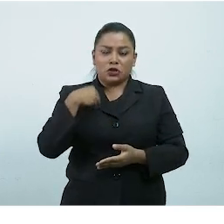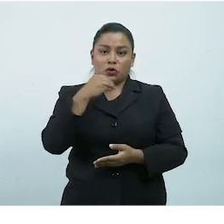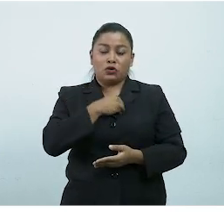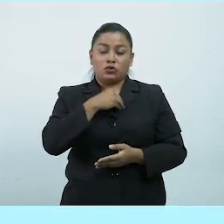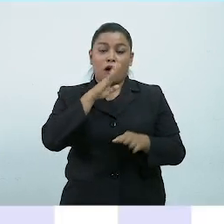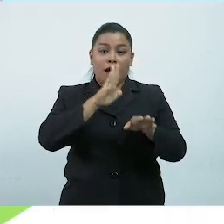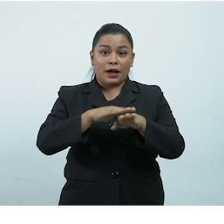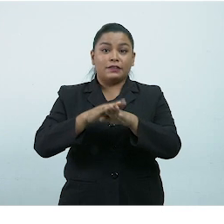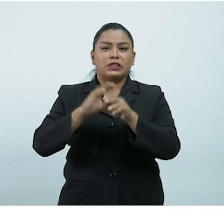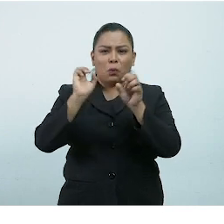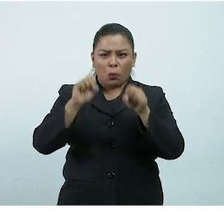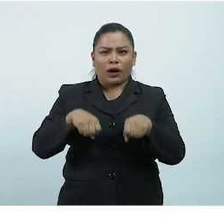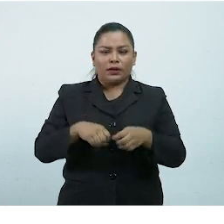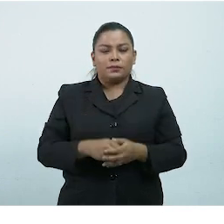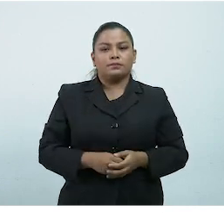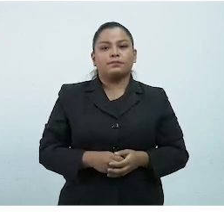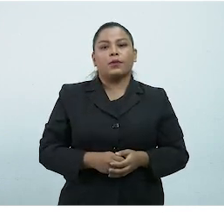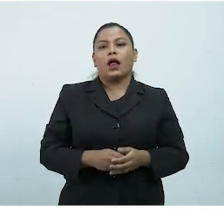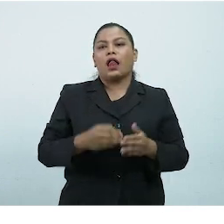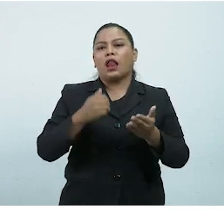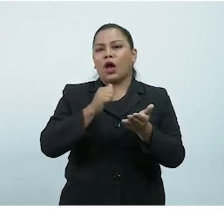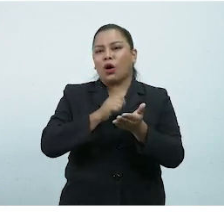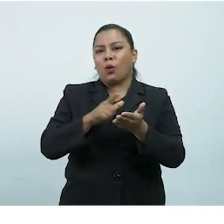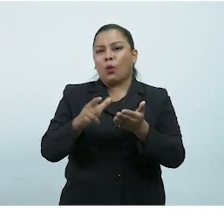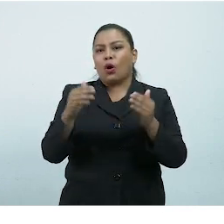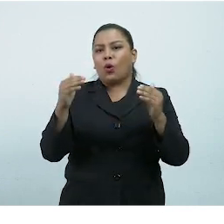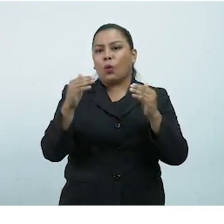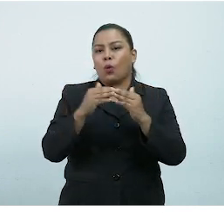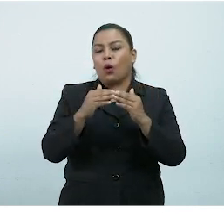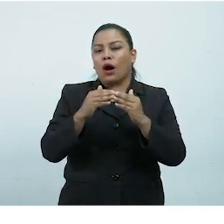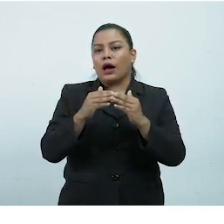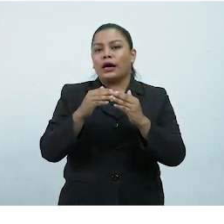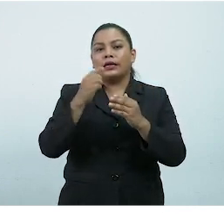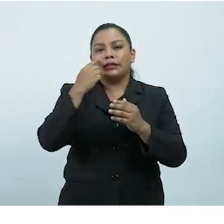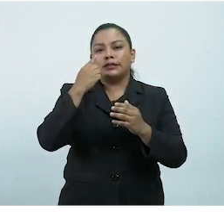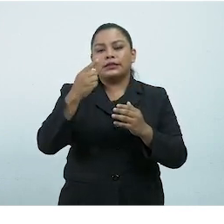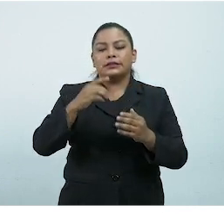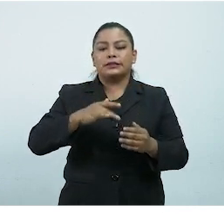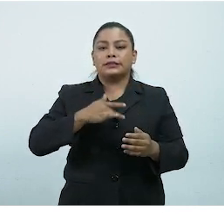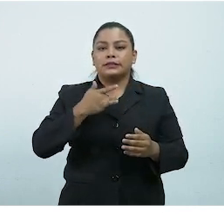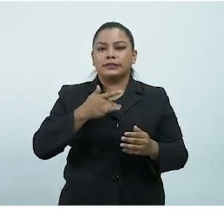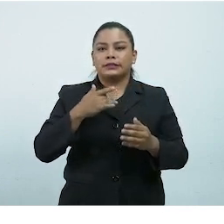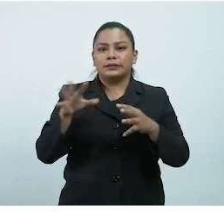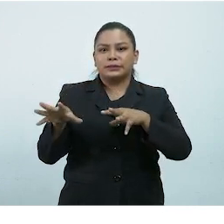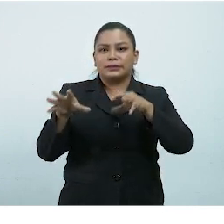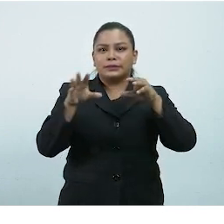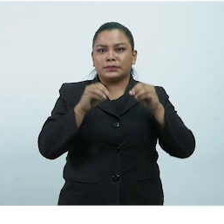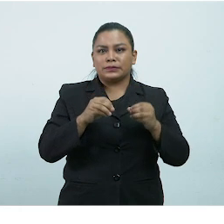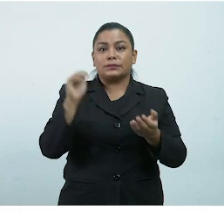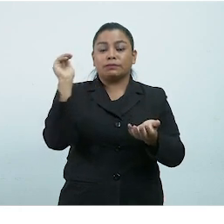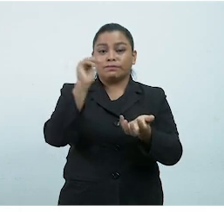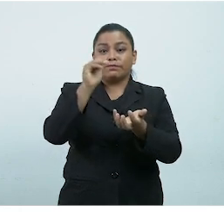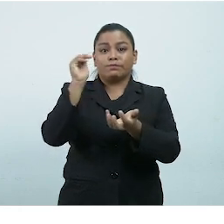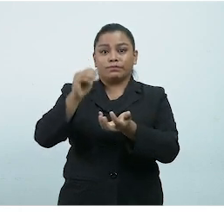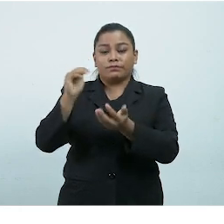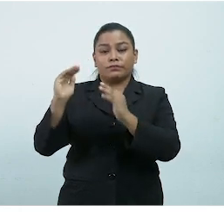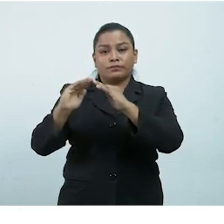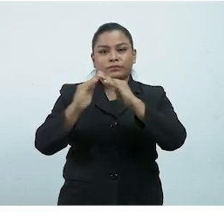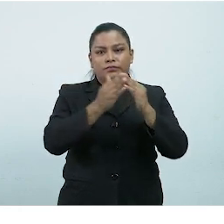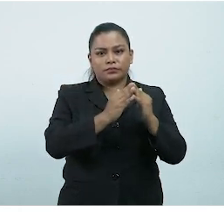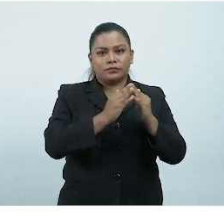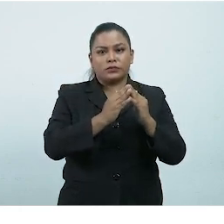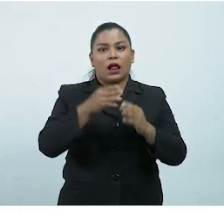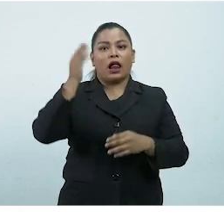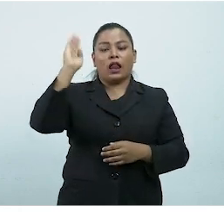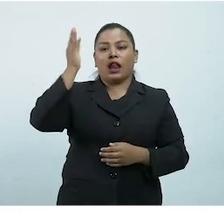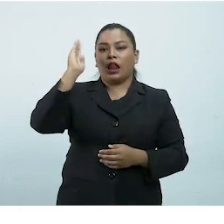La institución educativa debe realizar un programa de sensibilización a la comunidad educativa Por medio de charlas,